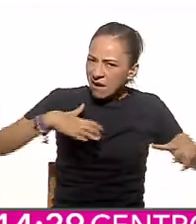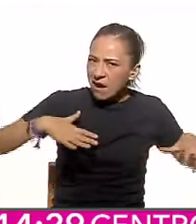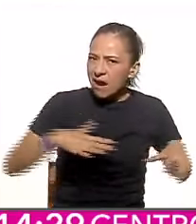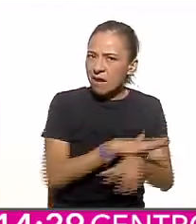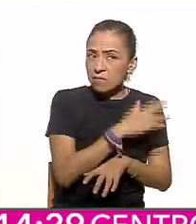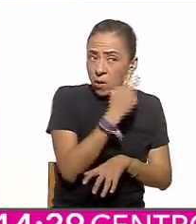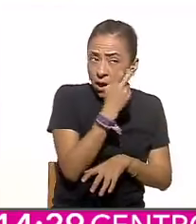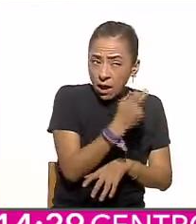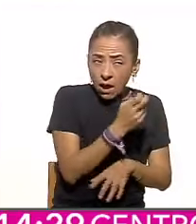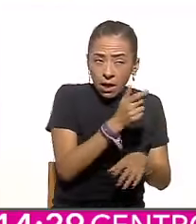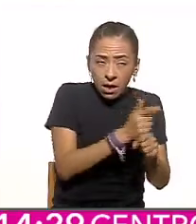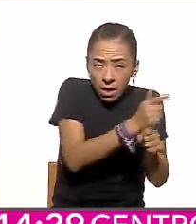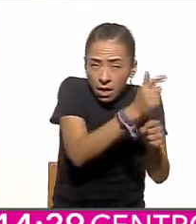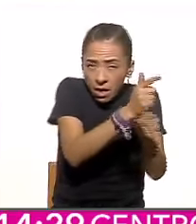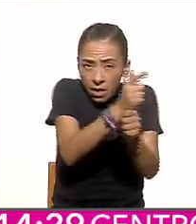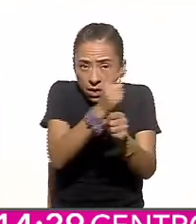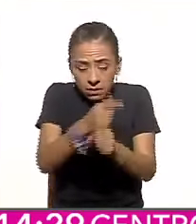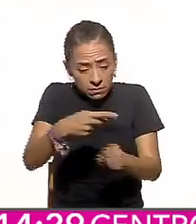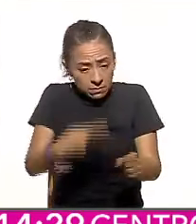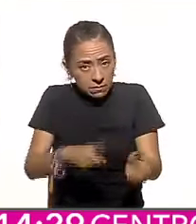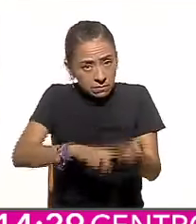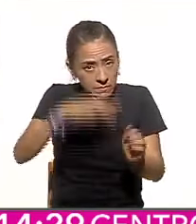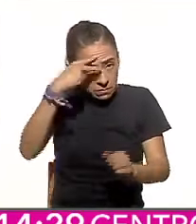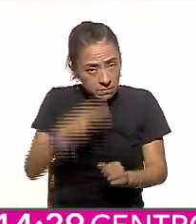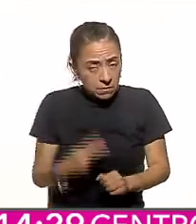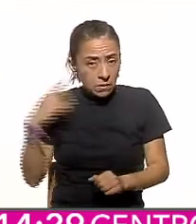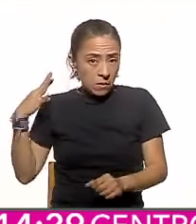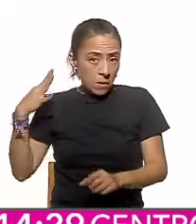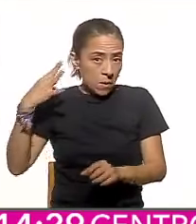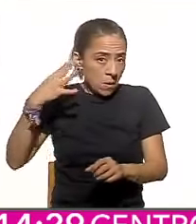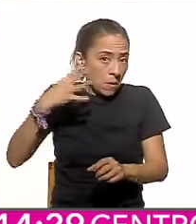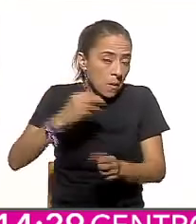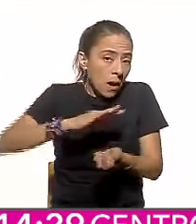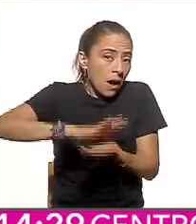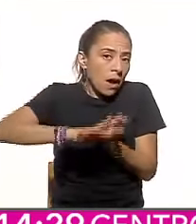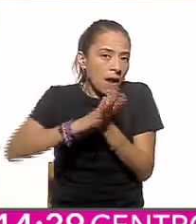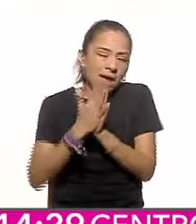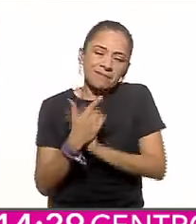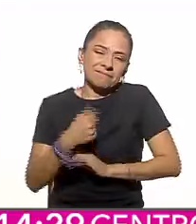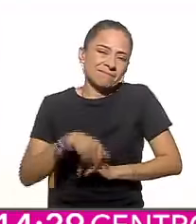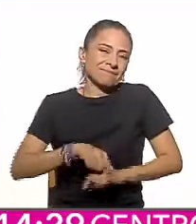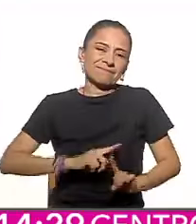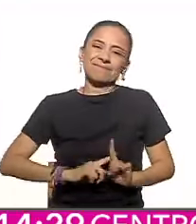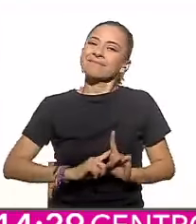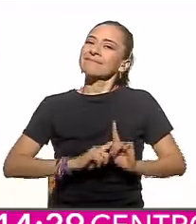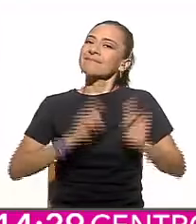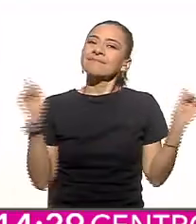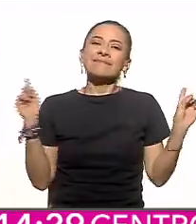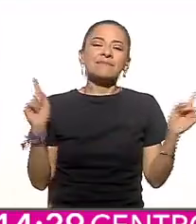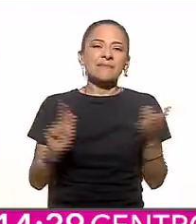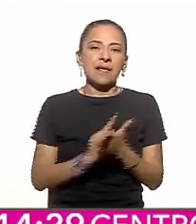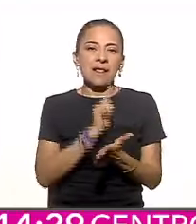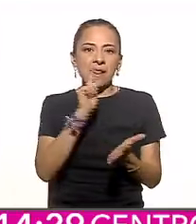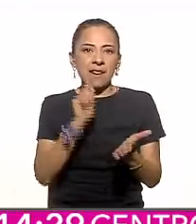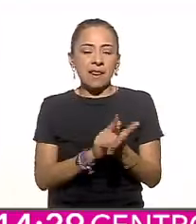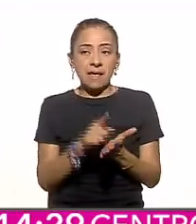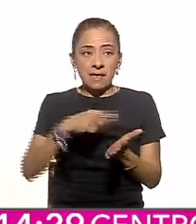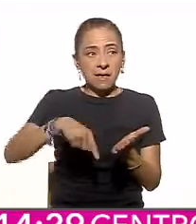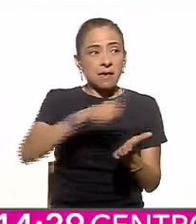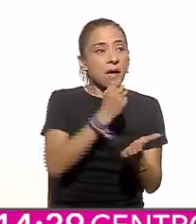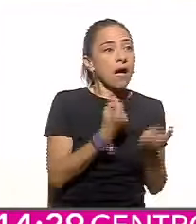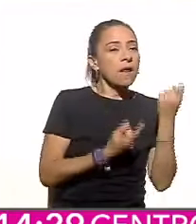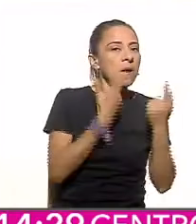México de la Cuarta Transformación? En lugar de torcer las leyes para perpetuarse en el poder,